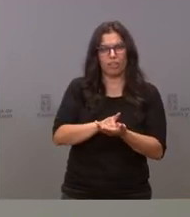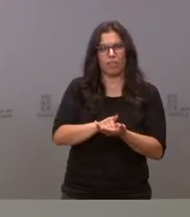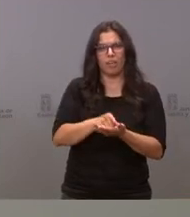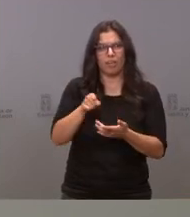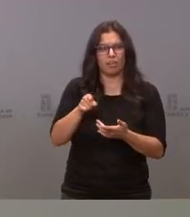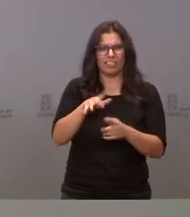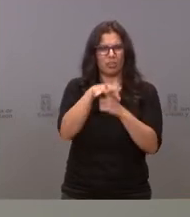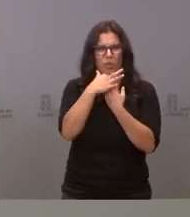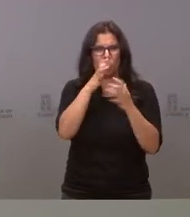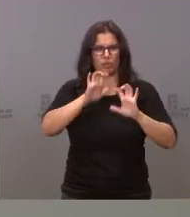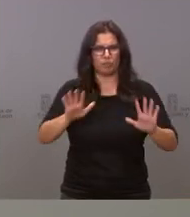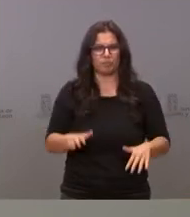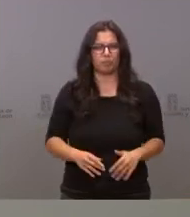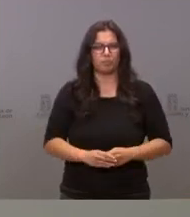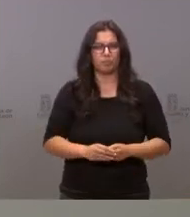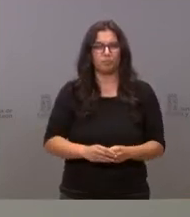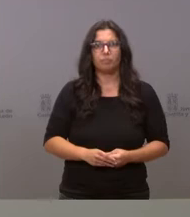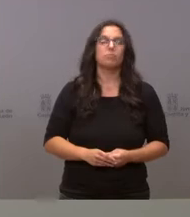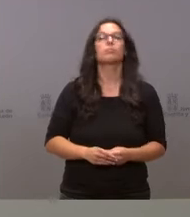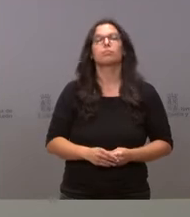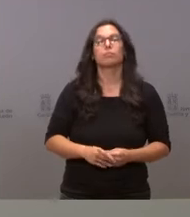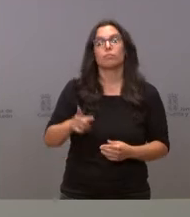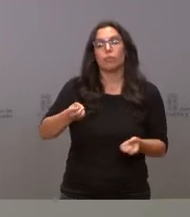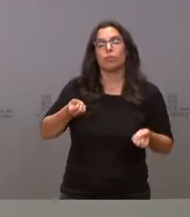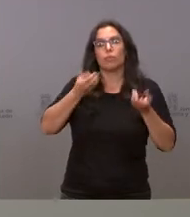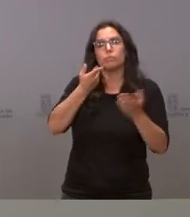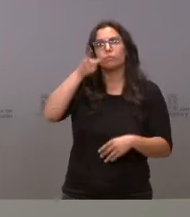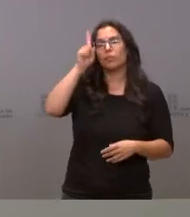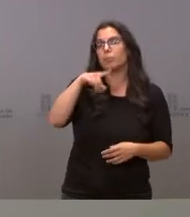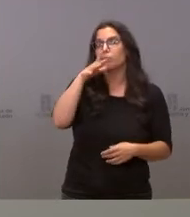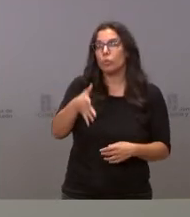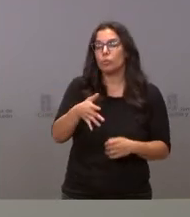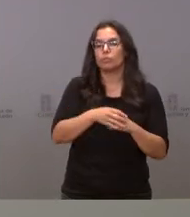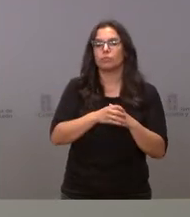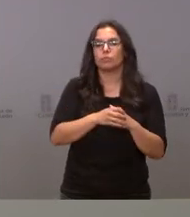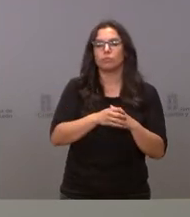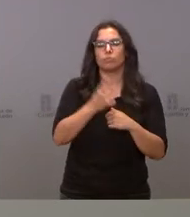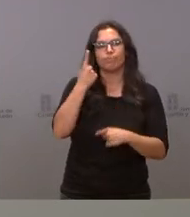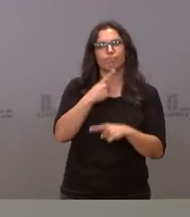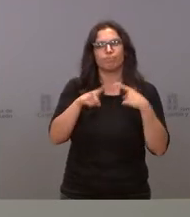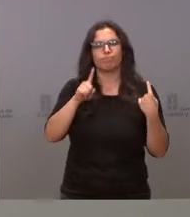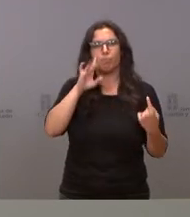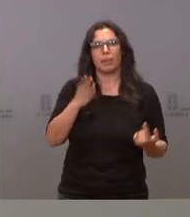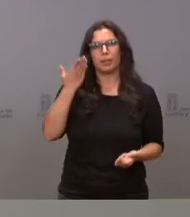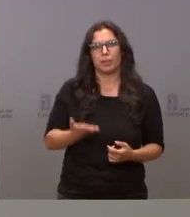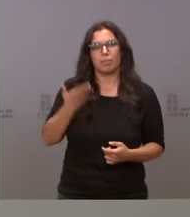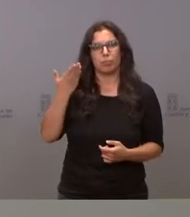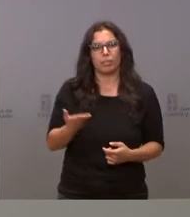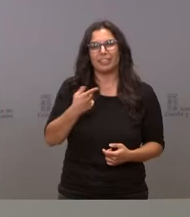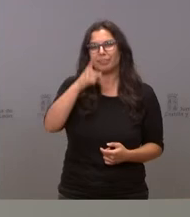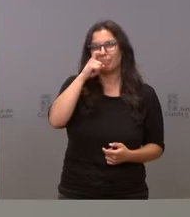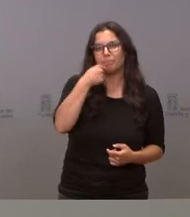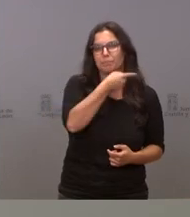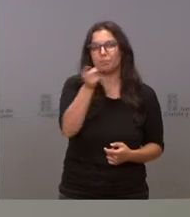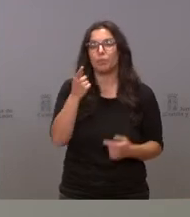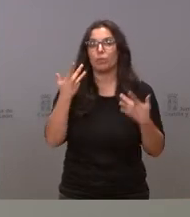situación. Y esto lo traigo también a colación por un elemento que me parece muy importante recordarlo